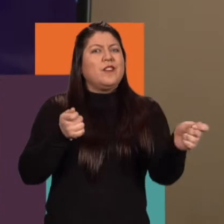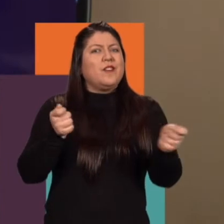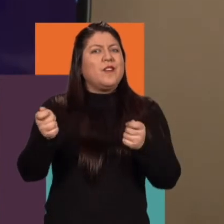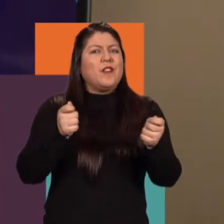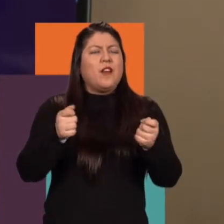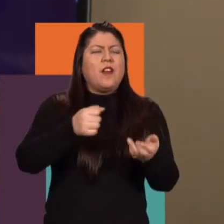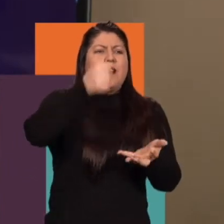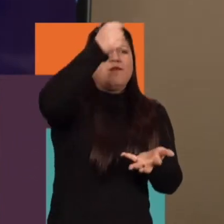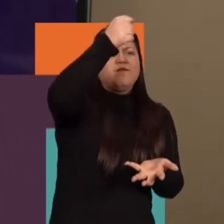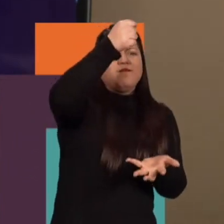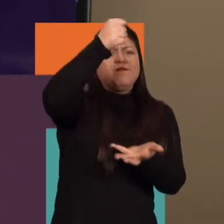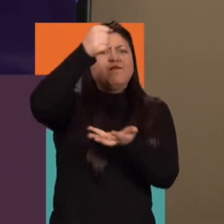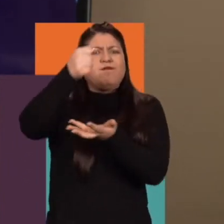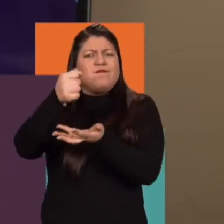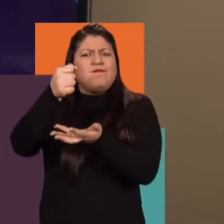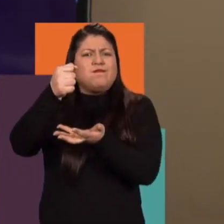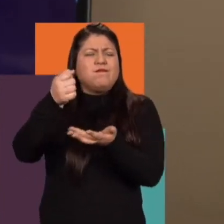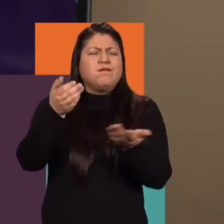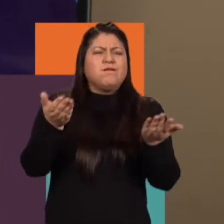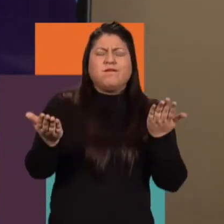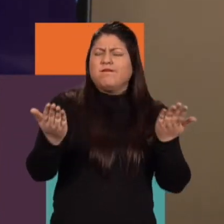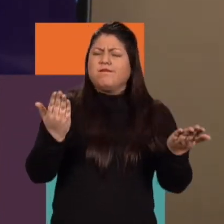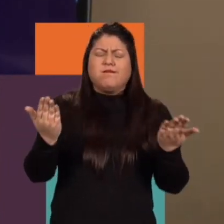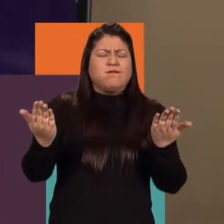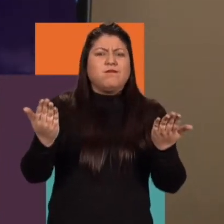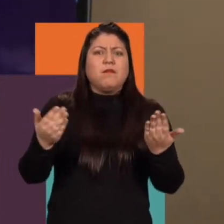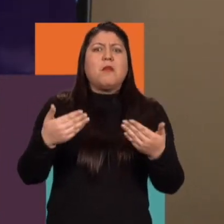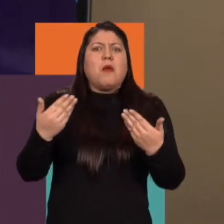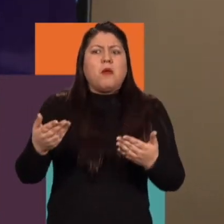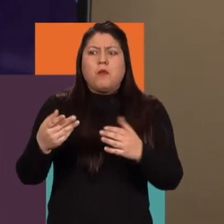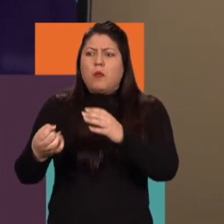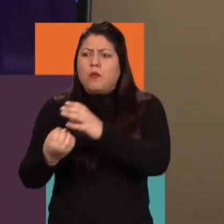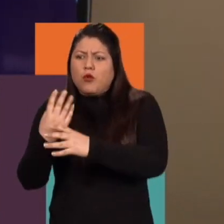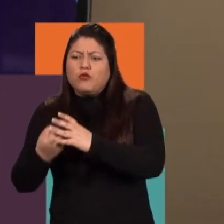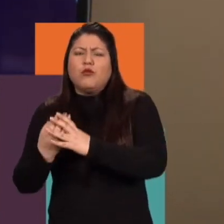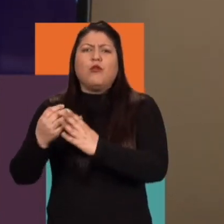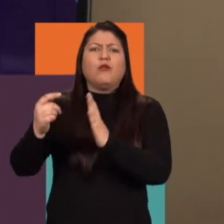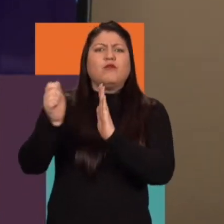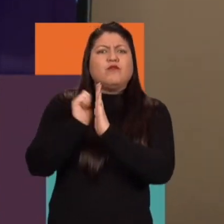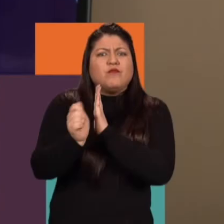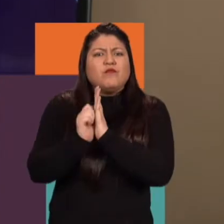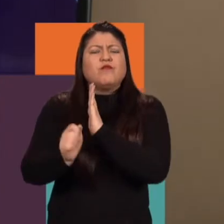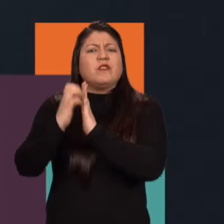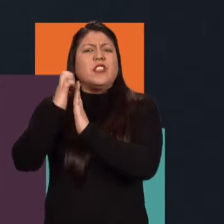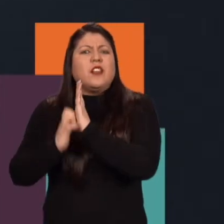diferencia en presupuestos se compensa desde los libretos y desde la producción. Diego.